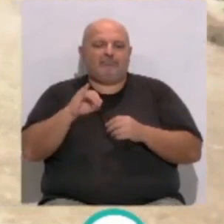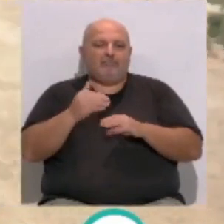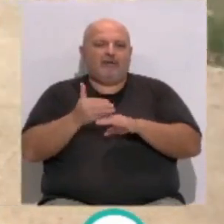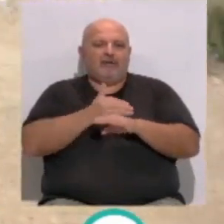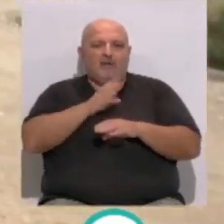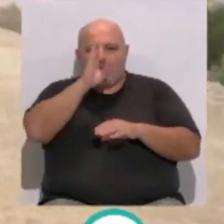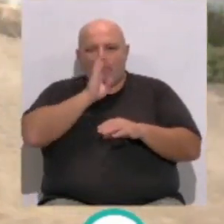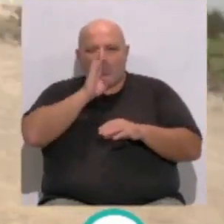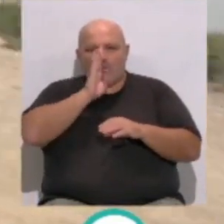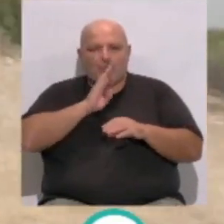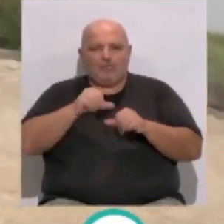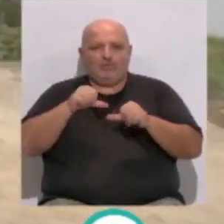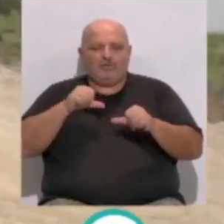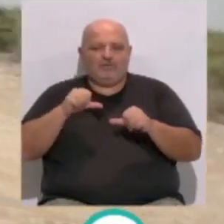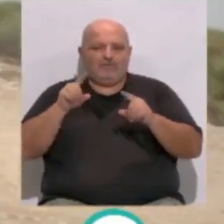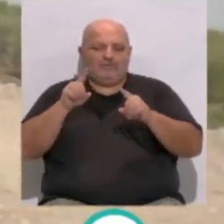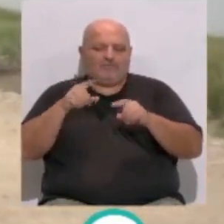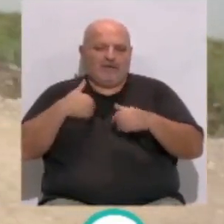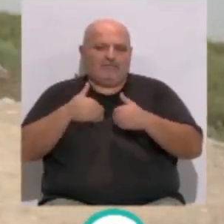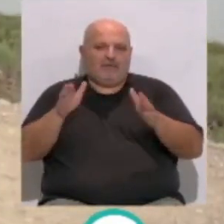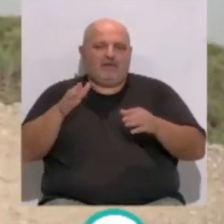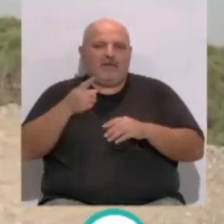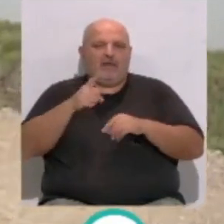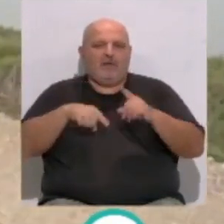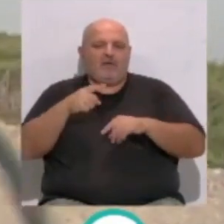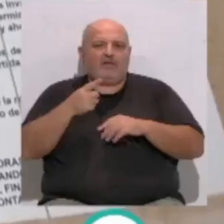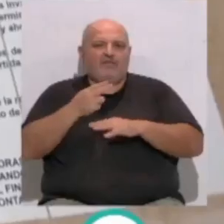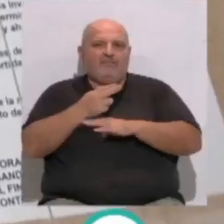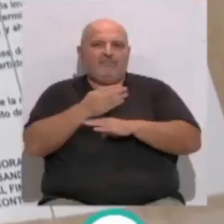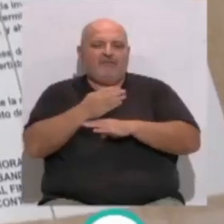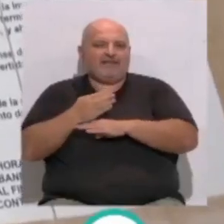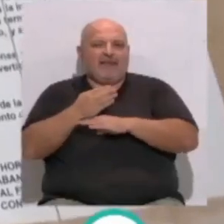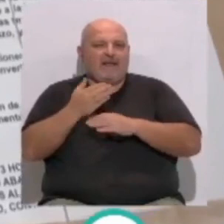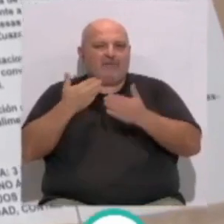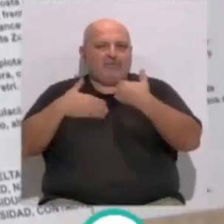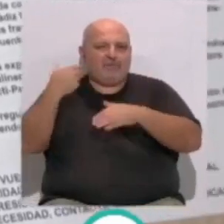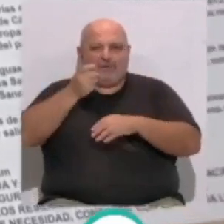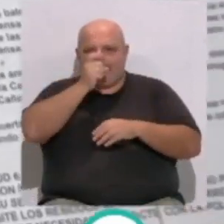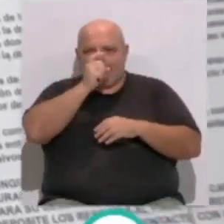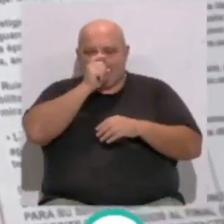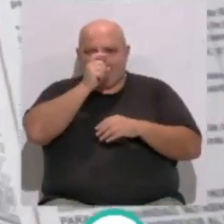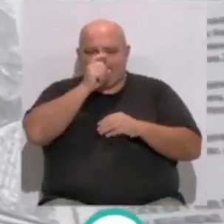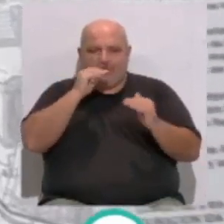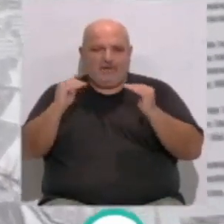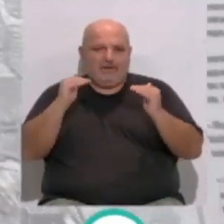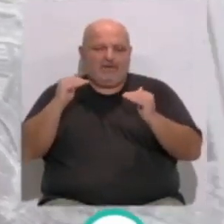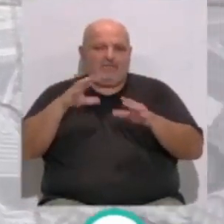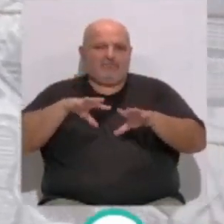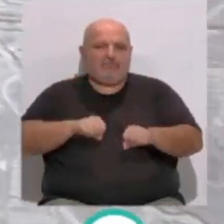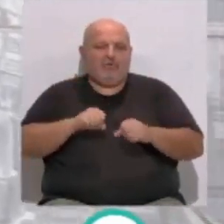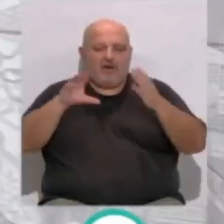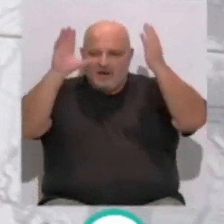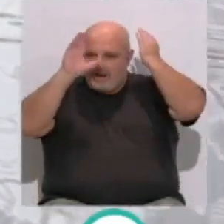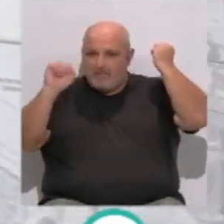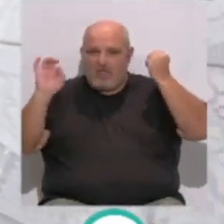oculto y enterrado en el barro. Hay varias baterías de costa en esta zona de la época de la invasión napoleónica.